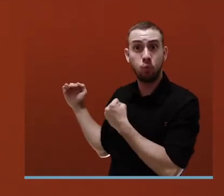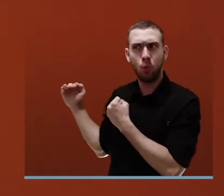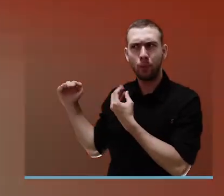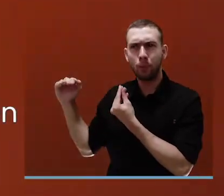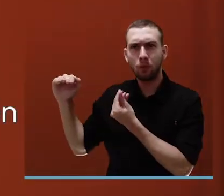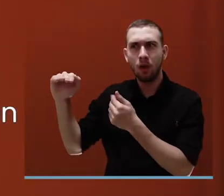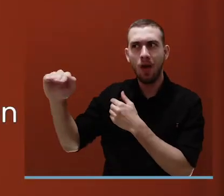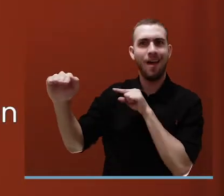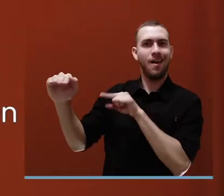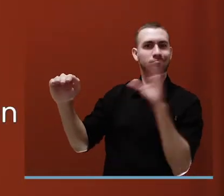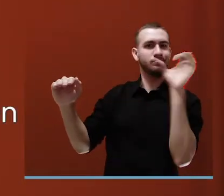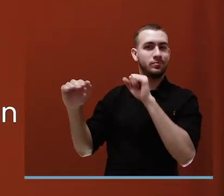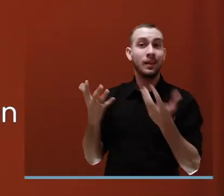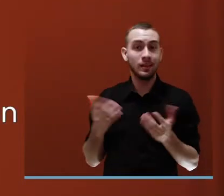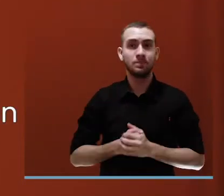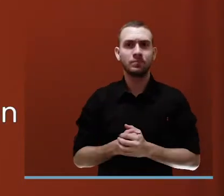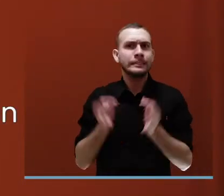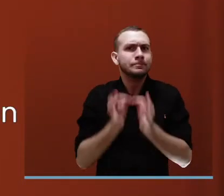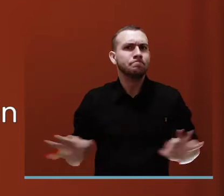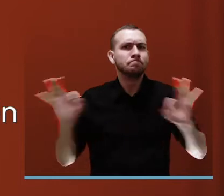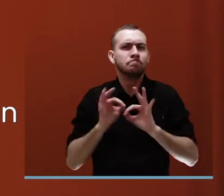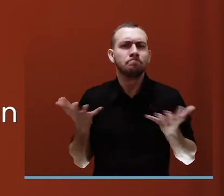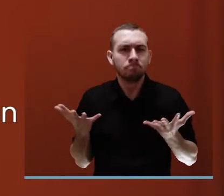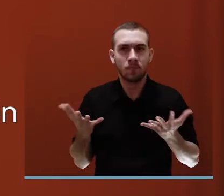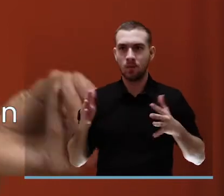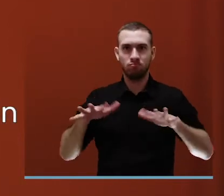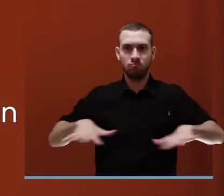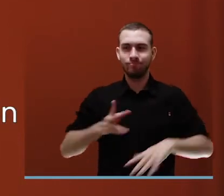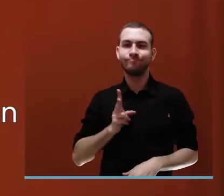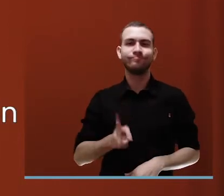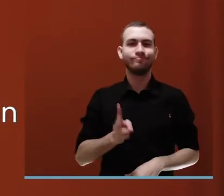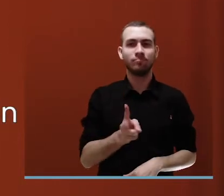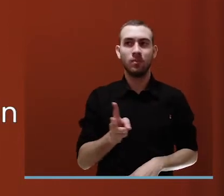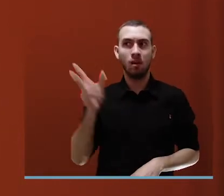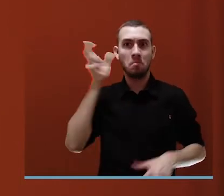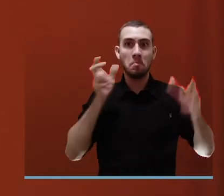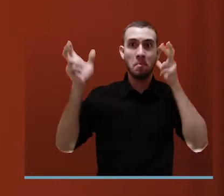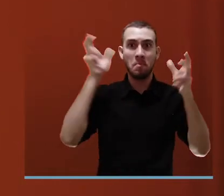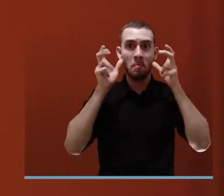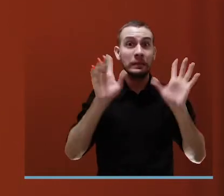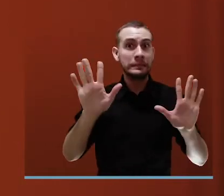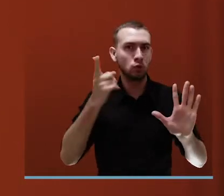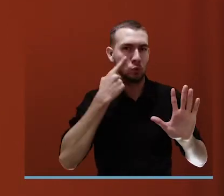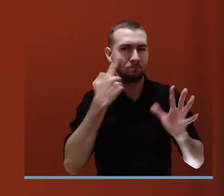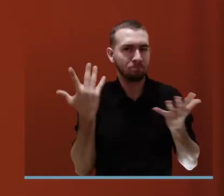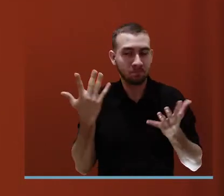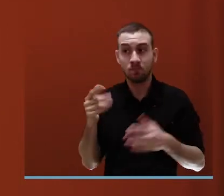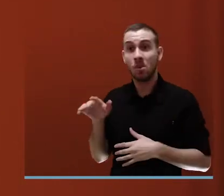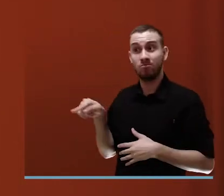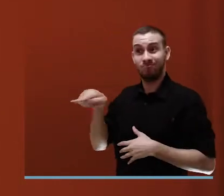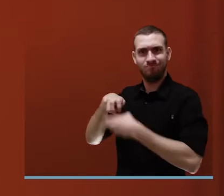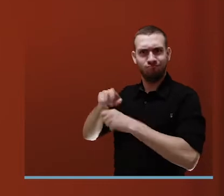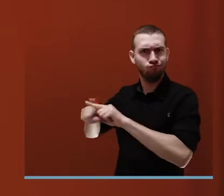recorrido. Los sonidos generan señales con información valiosa para movilizarnos. Por eso es importante no abusar de otros